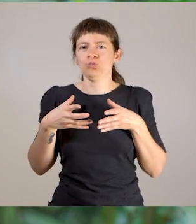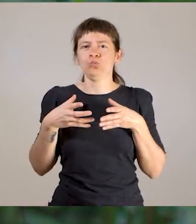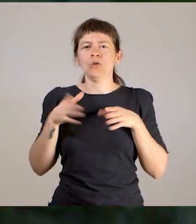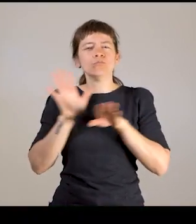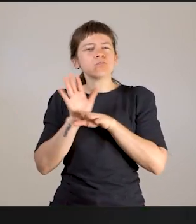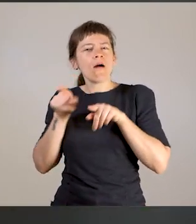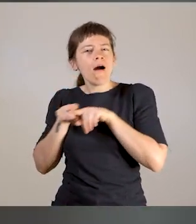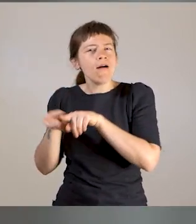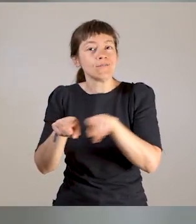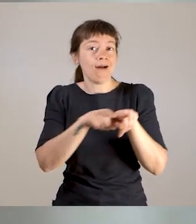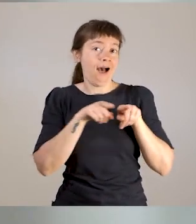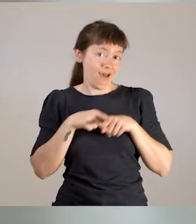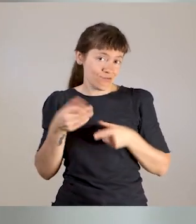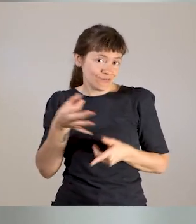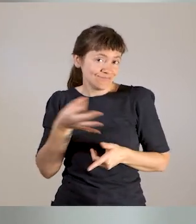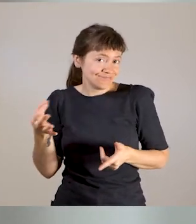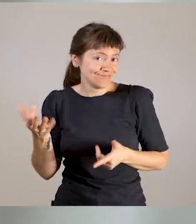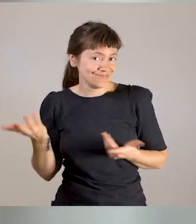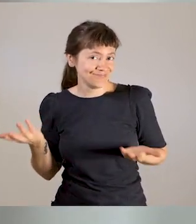¿no?